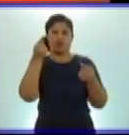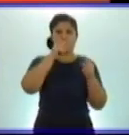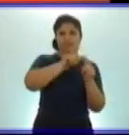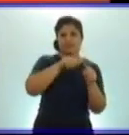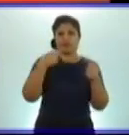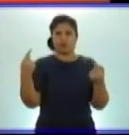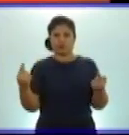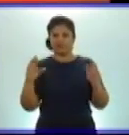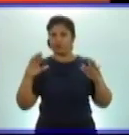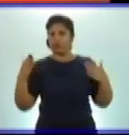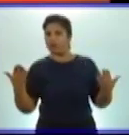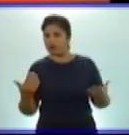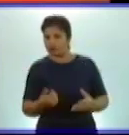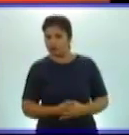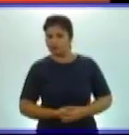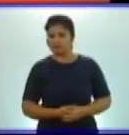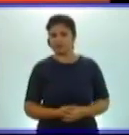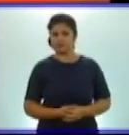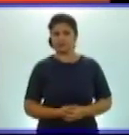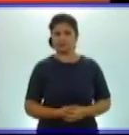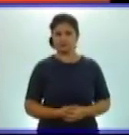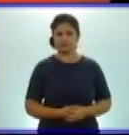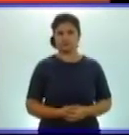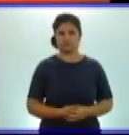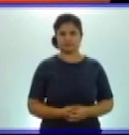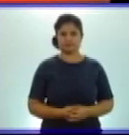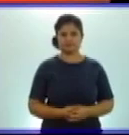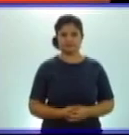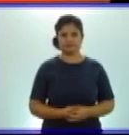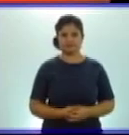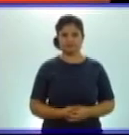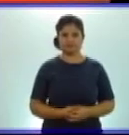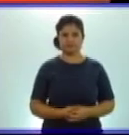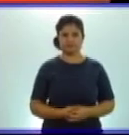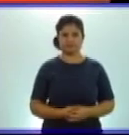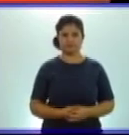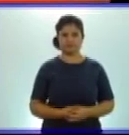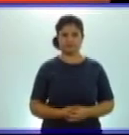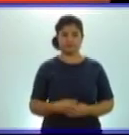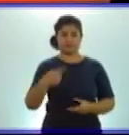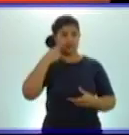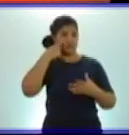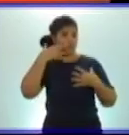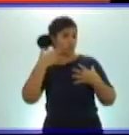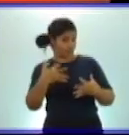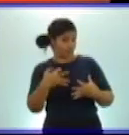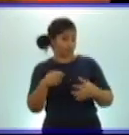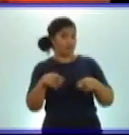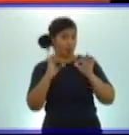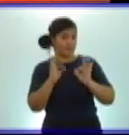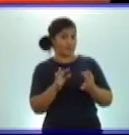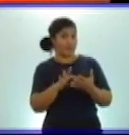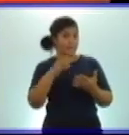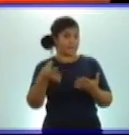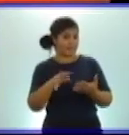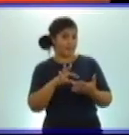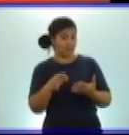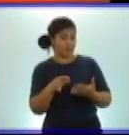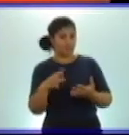número mayor. Quiero que veamos también, miren qué interesante, en esa misma página, el ejercicio 11.